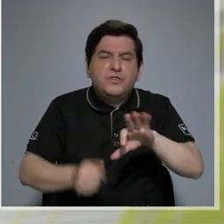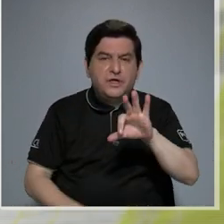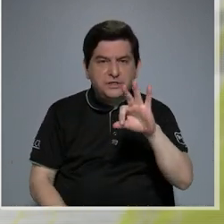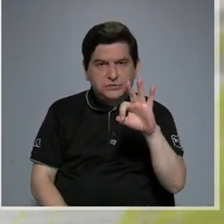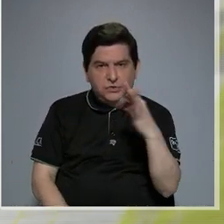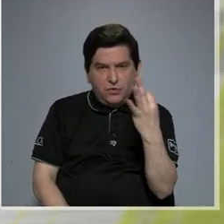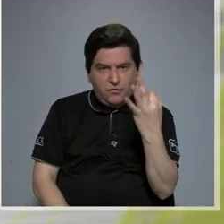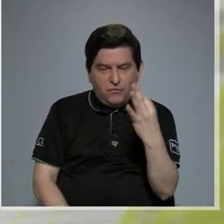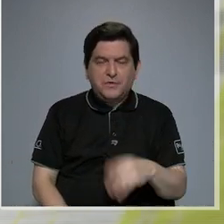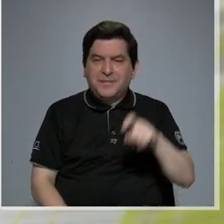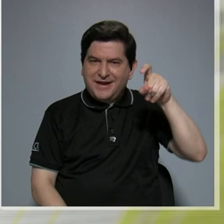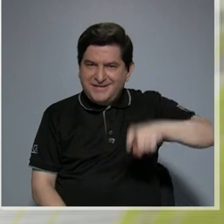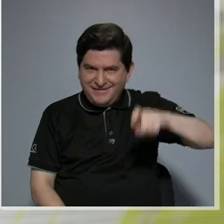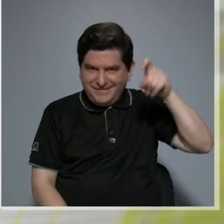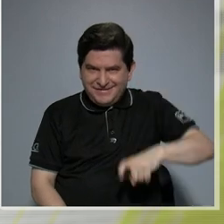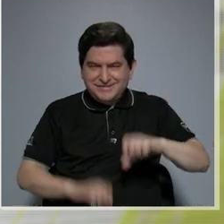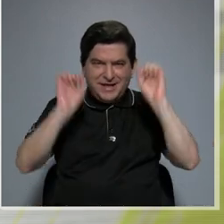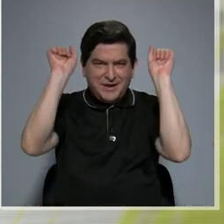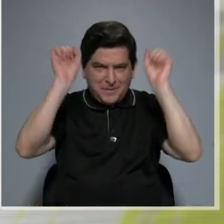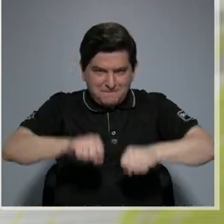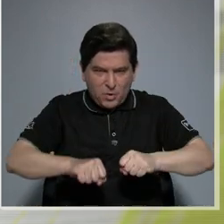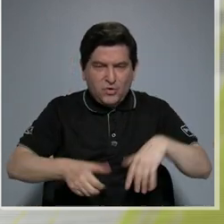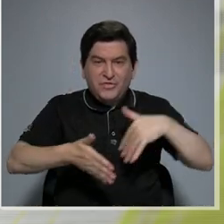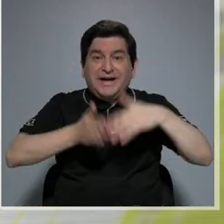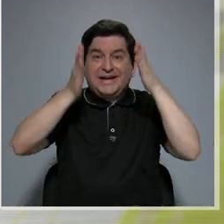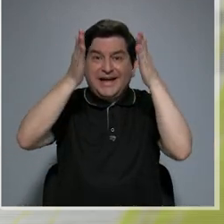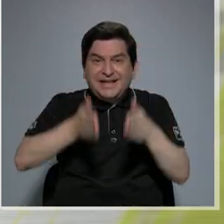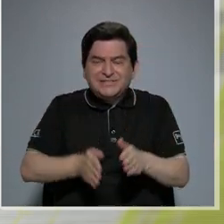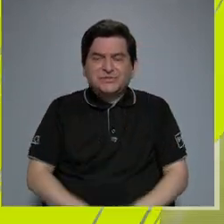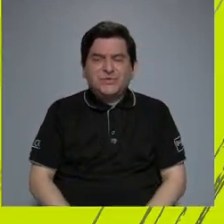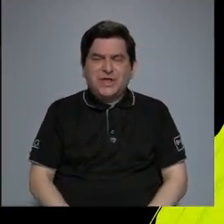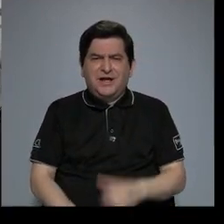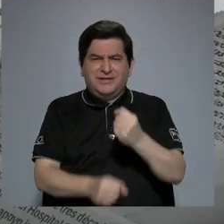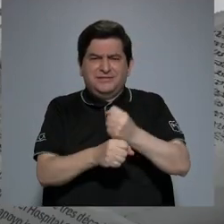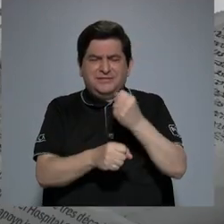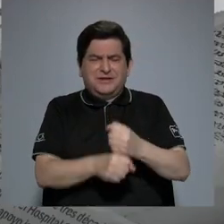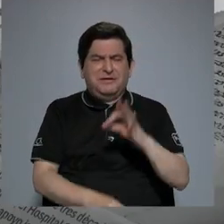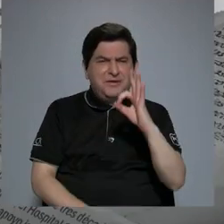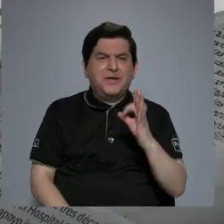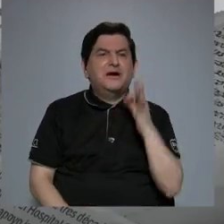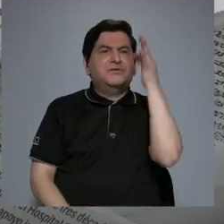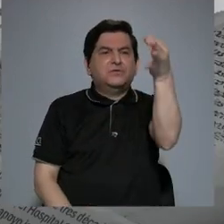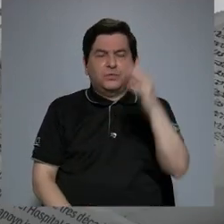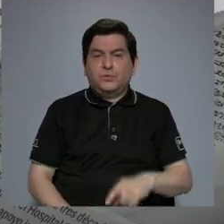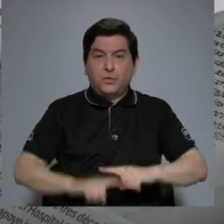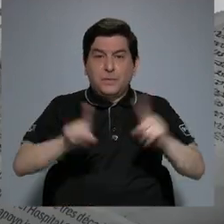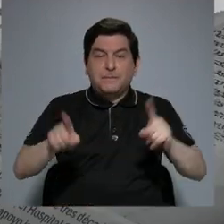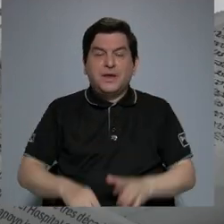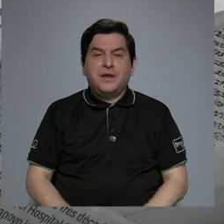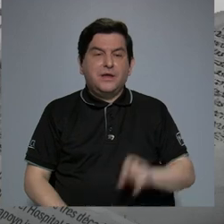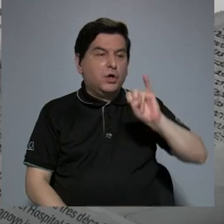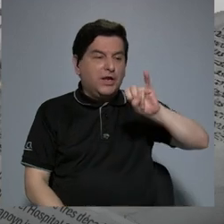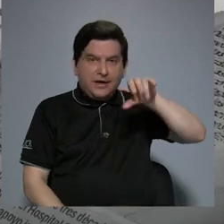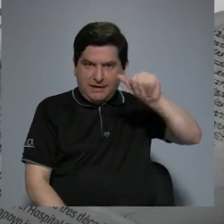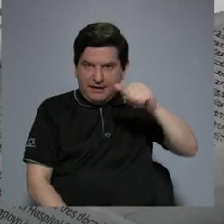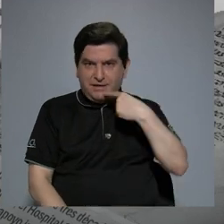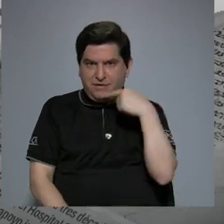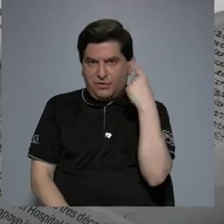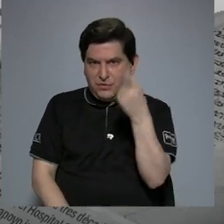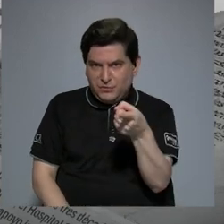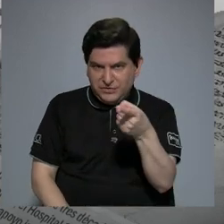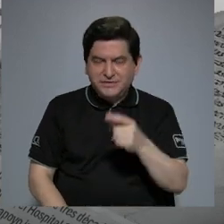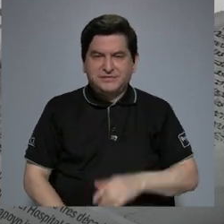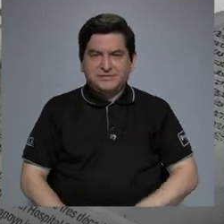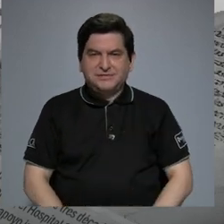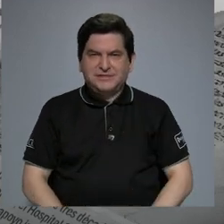formas que son necesarias para que los estudiantes se desempeñen en el futuro. Pero con la inteligencia artificial, como lo apunta